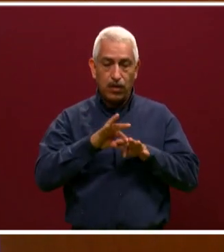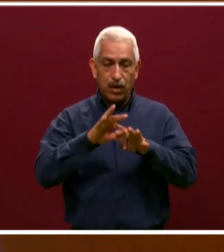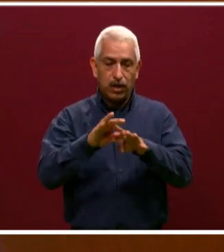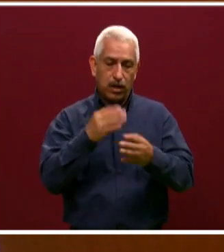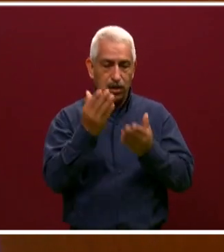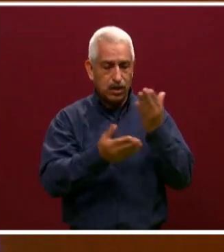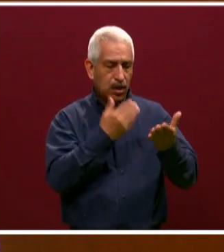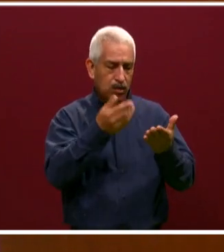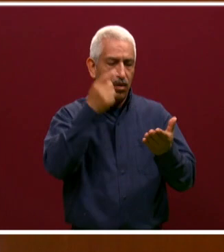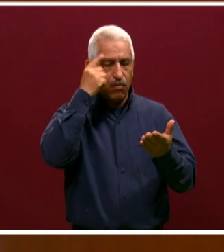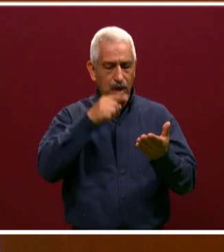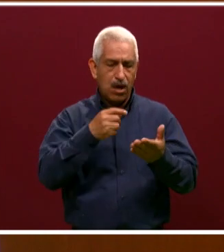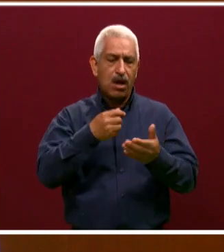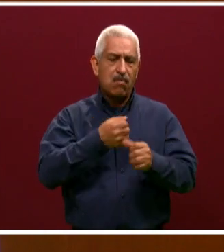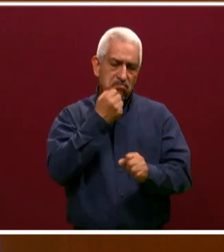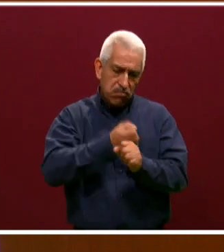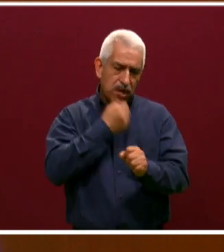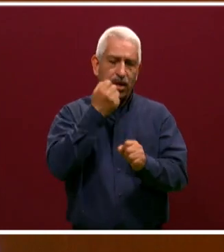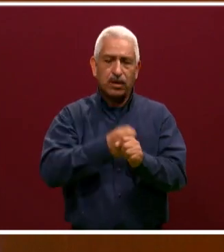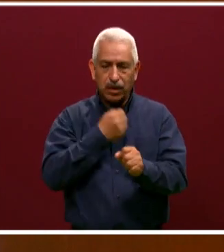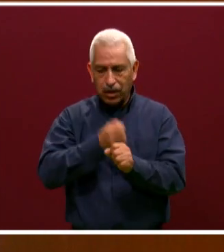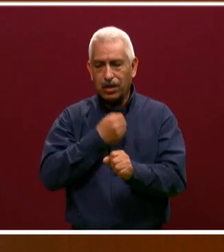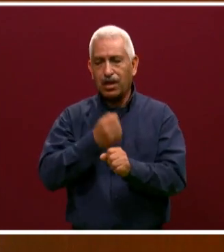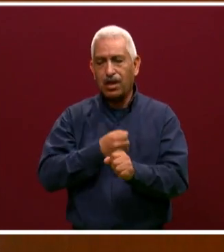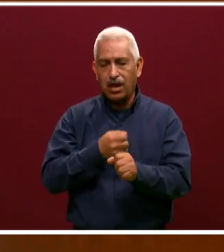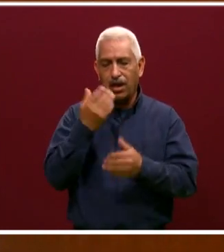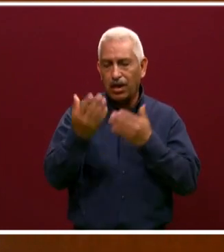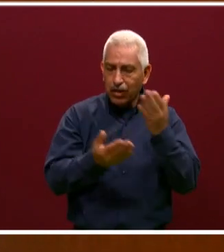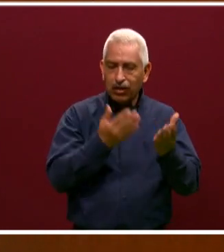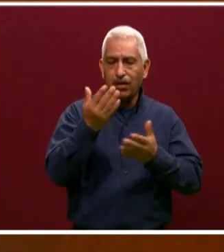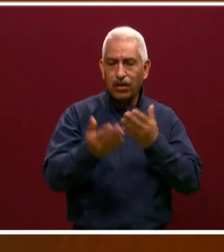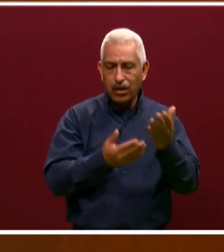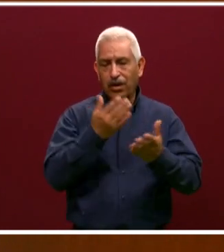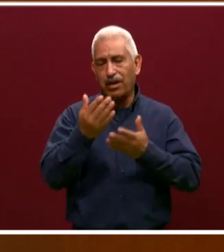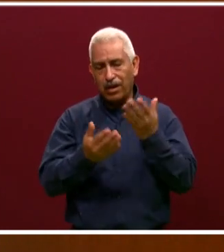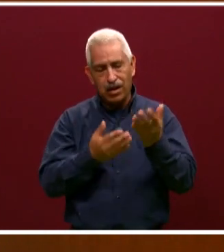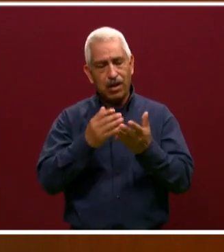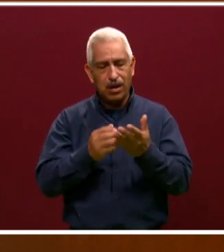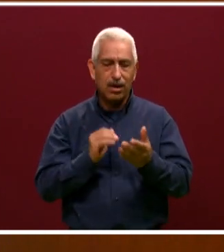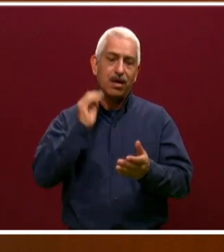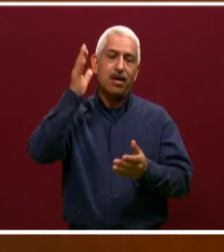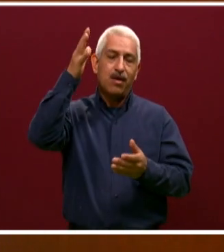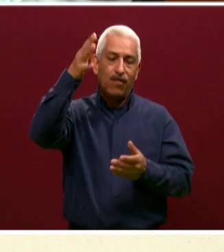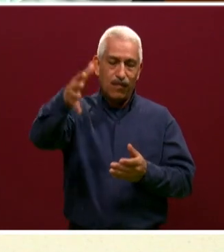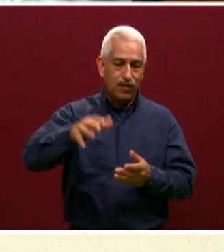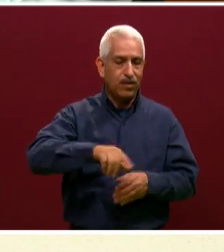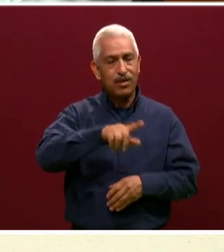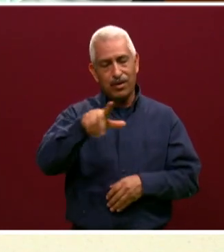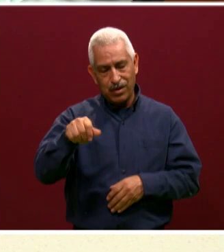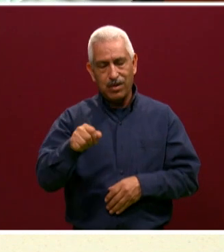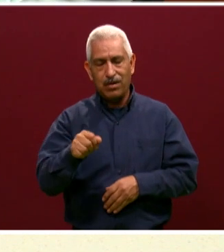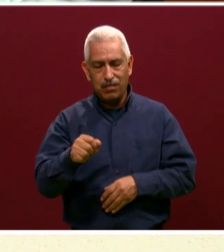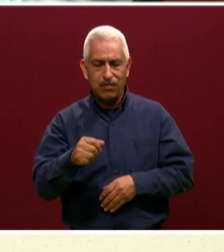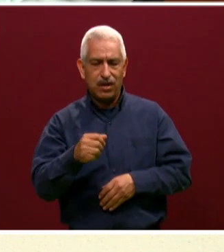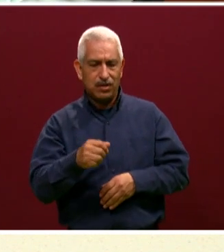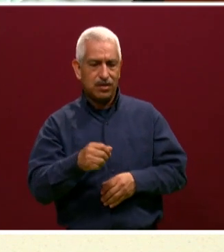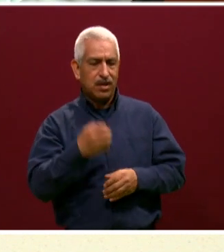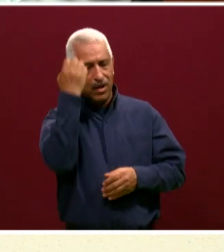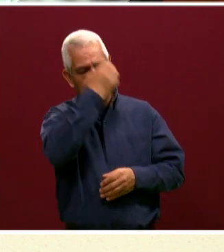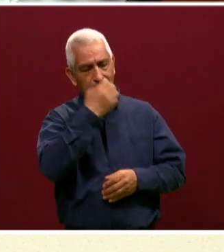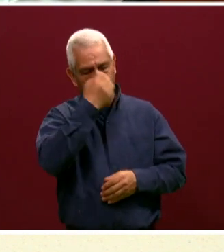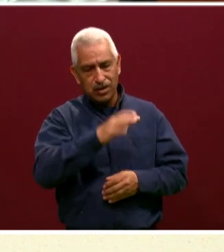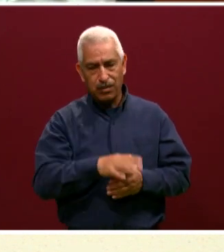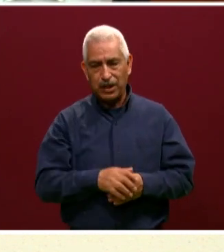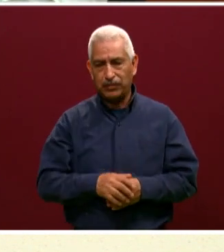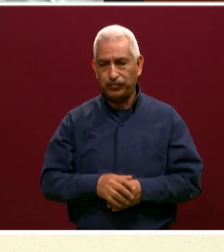para presentar un buen examen diagnóstico. Muy bien. ¿Las preinscripciones tienen algún costo,